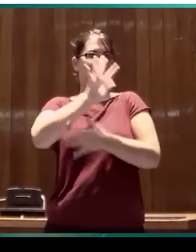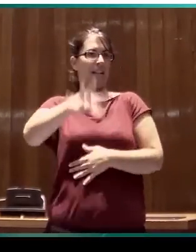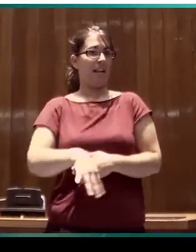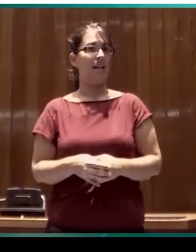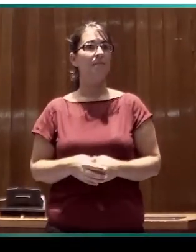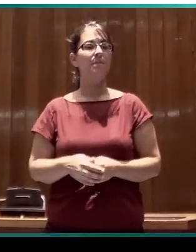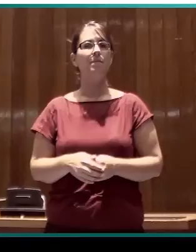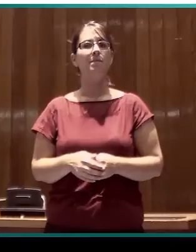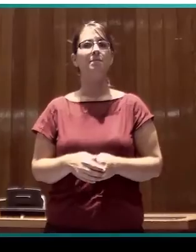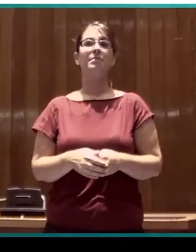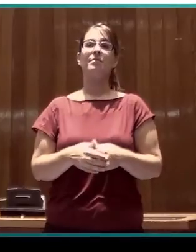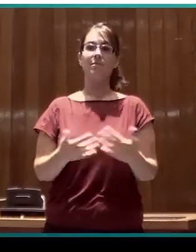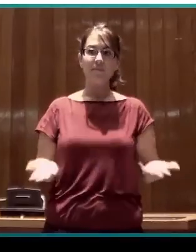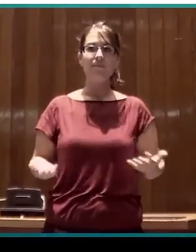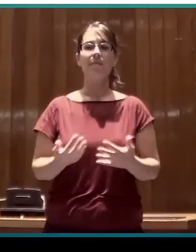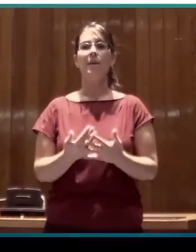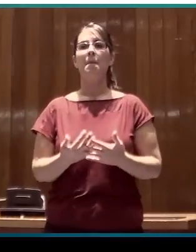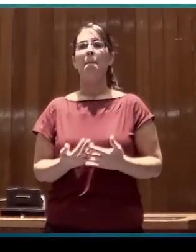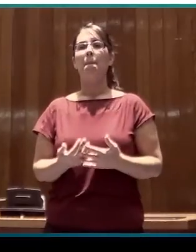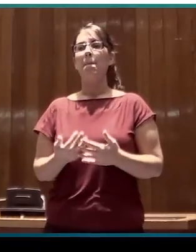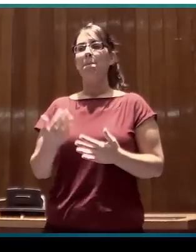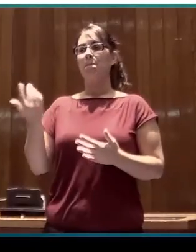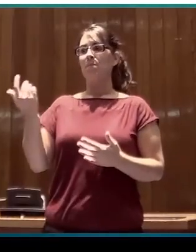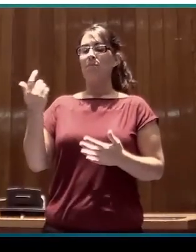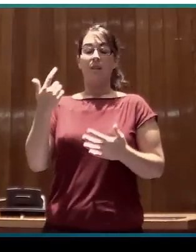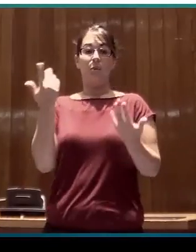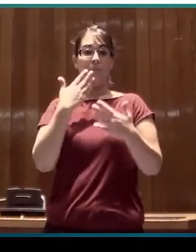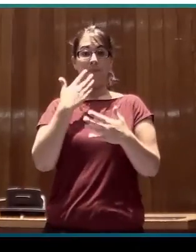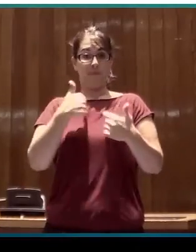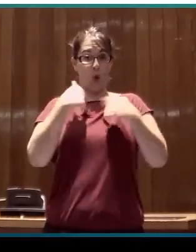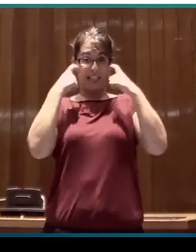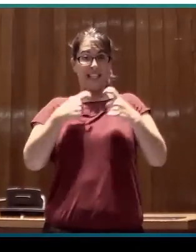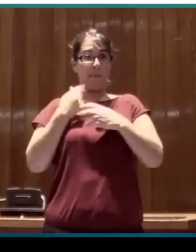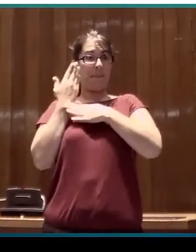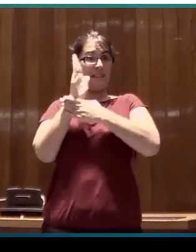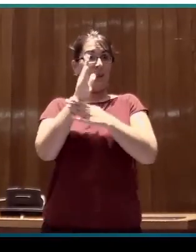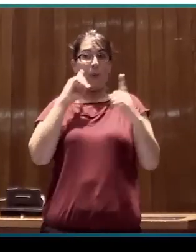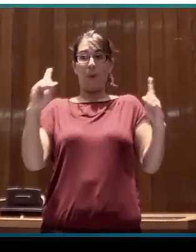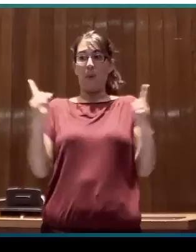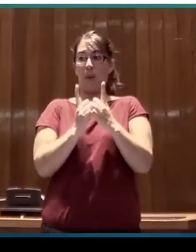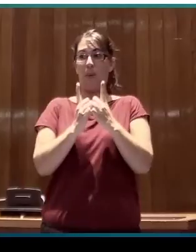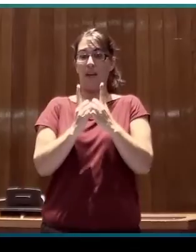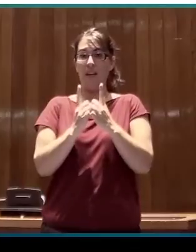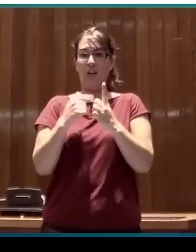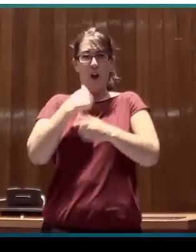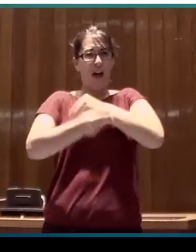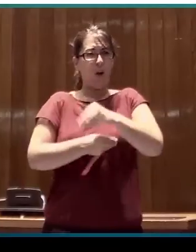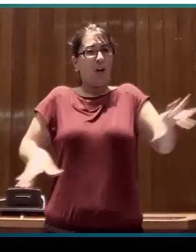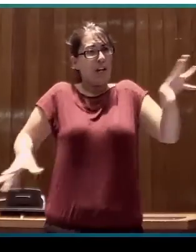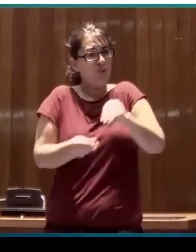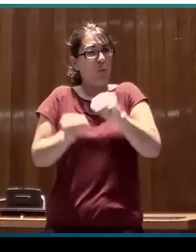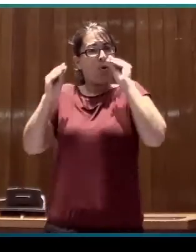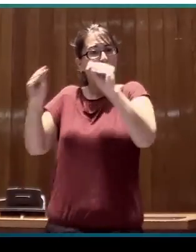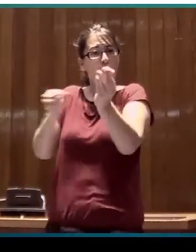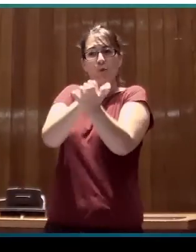Es difícil resimuir en esta, en una breve presentación como esta, sus numerosas y destacadas